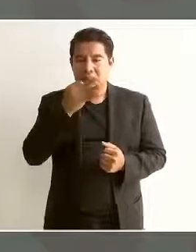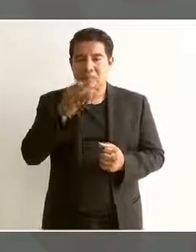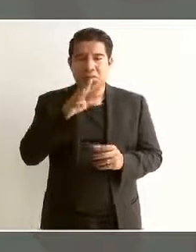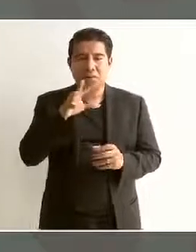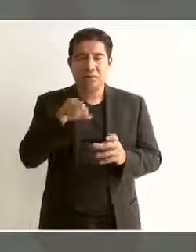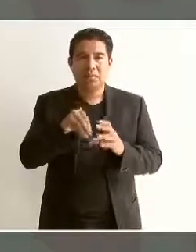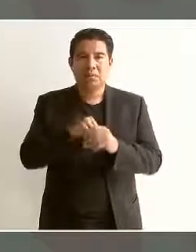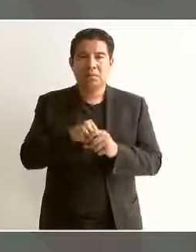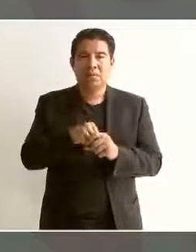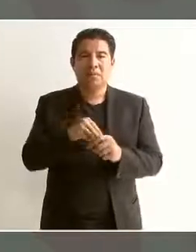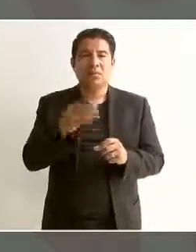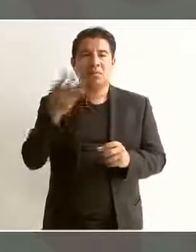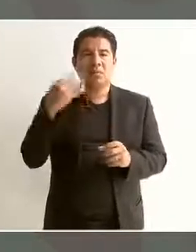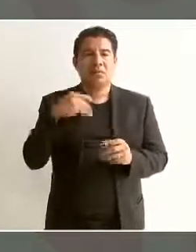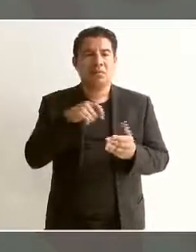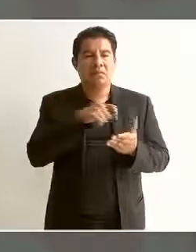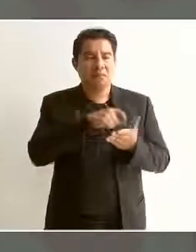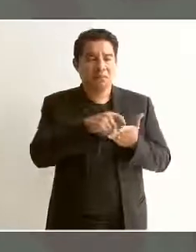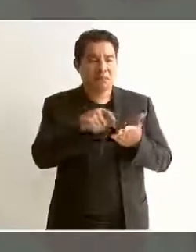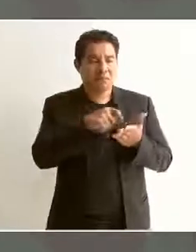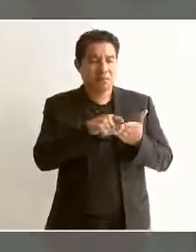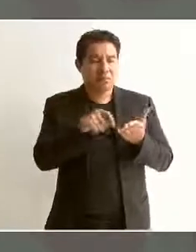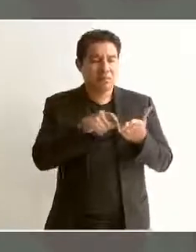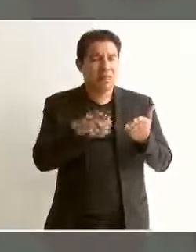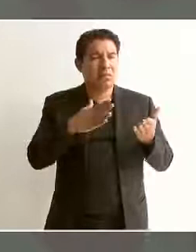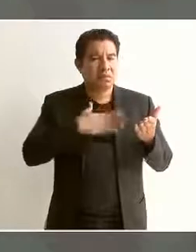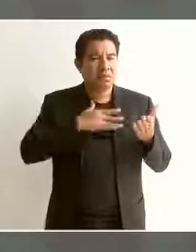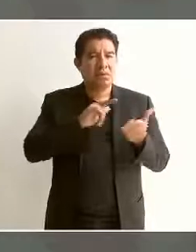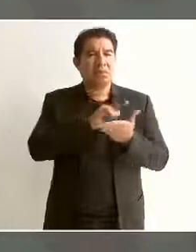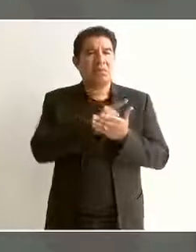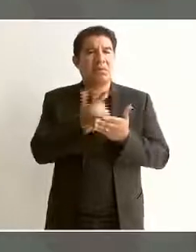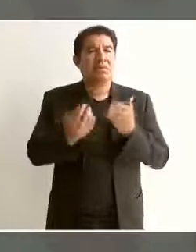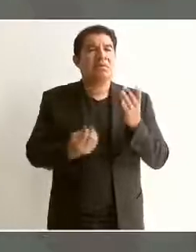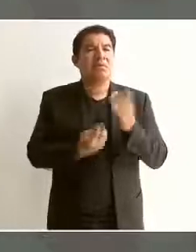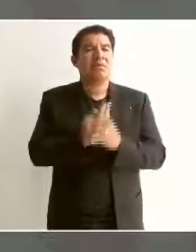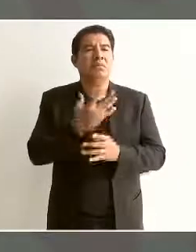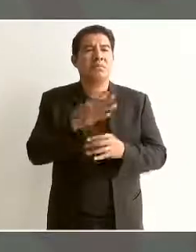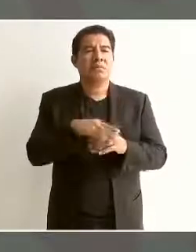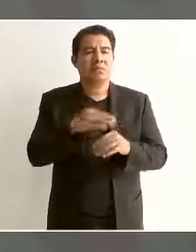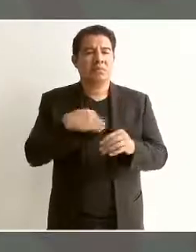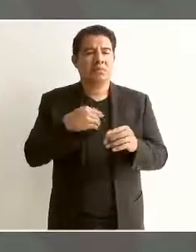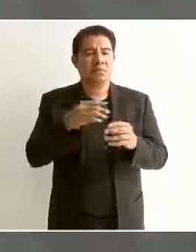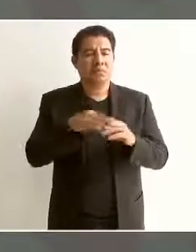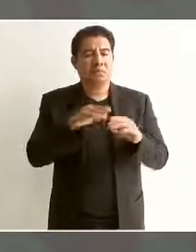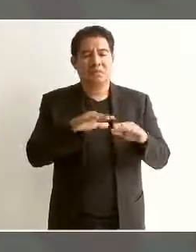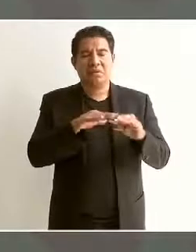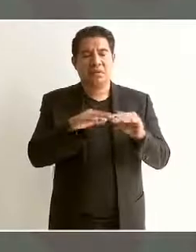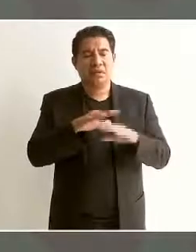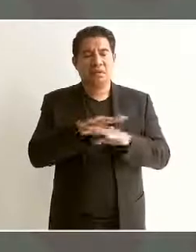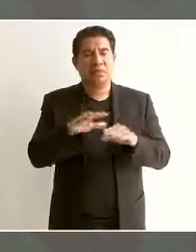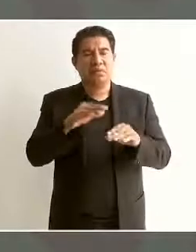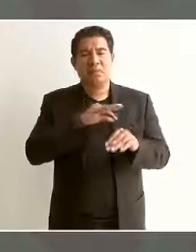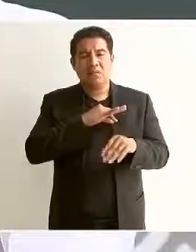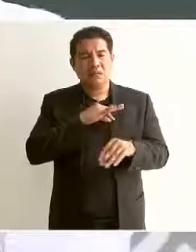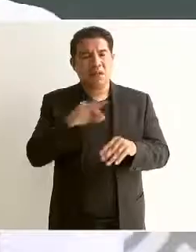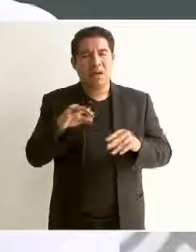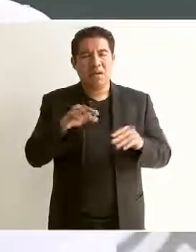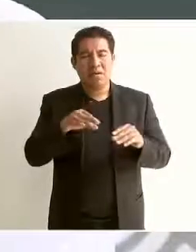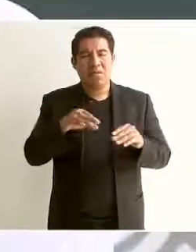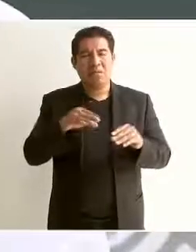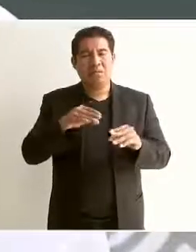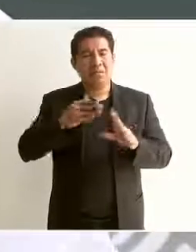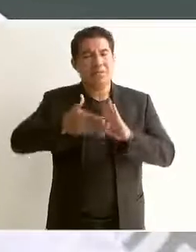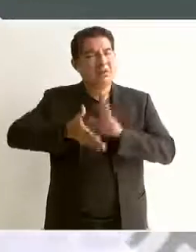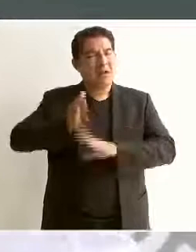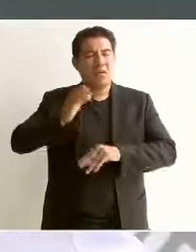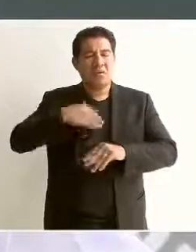escribí en el prólogo de mi nuevo libro que ya hasta podría irme del gobierno con mi